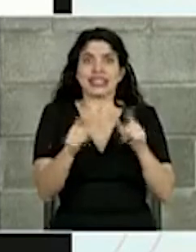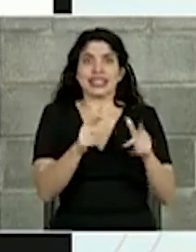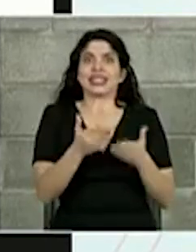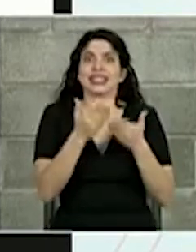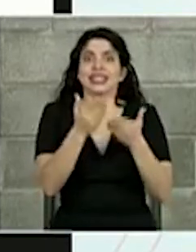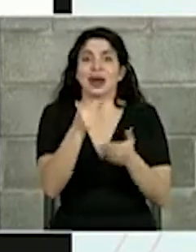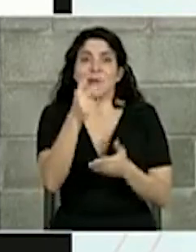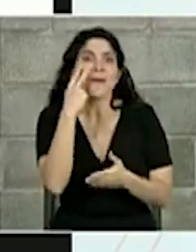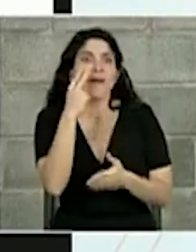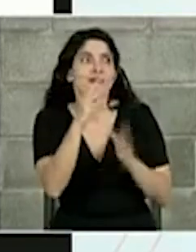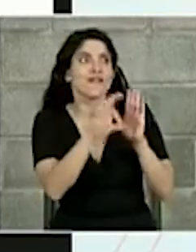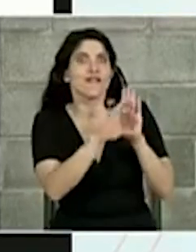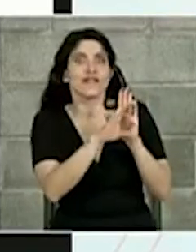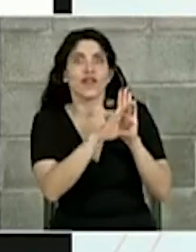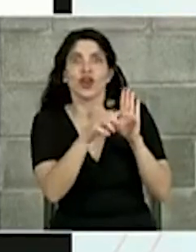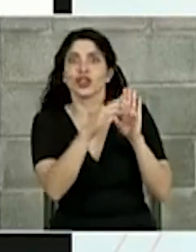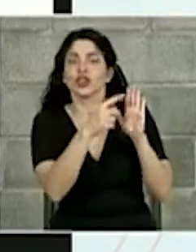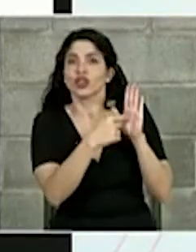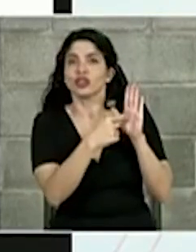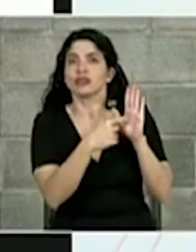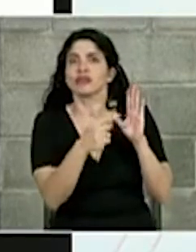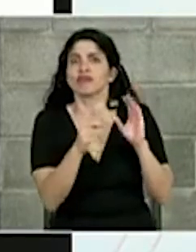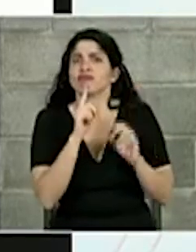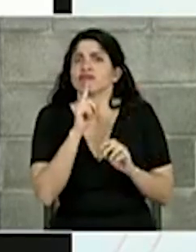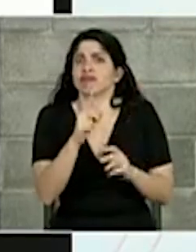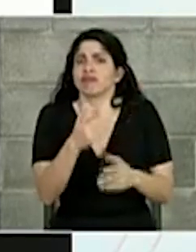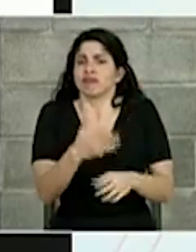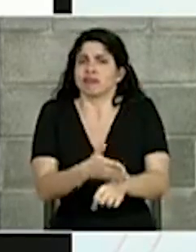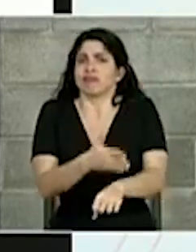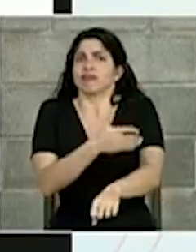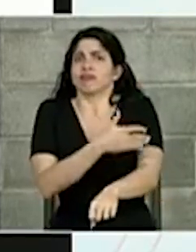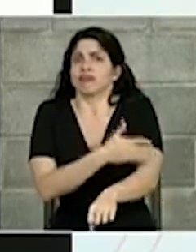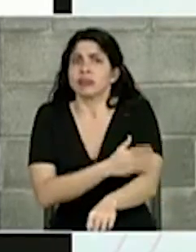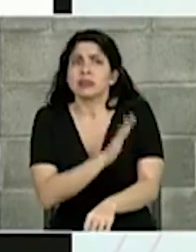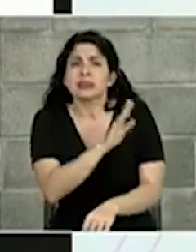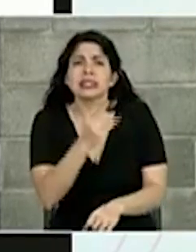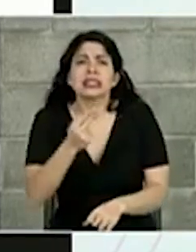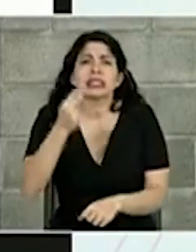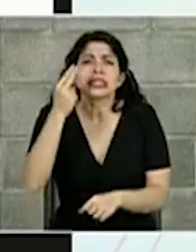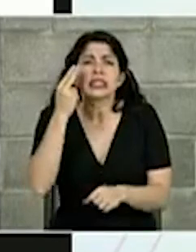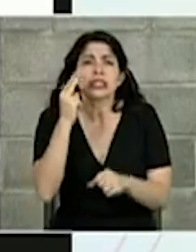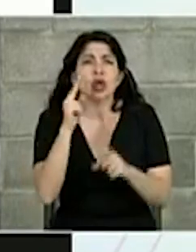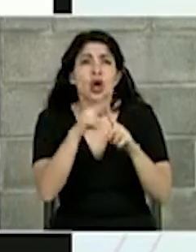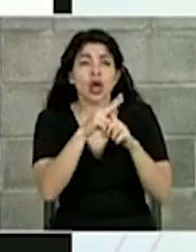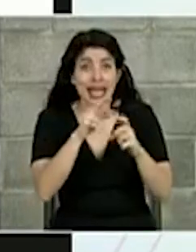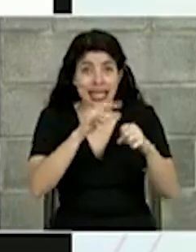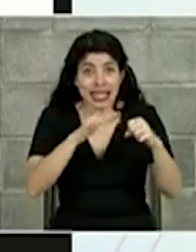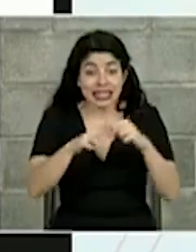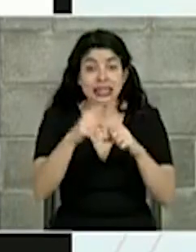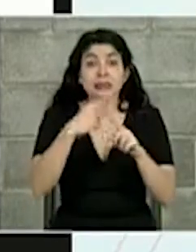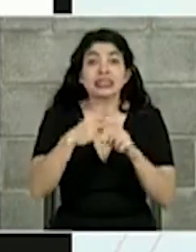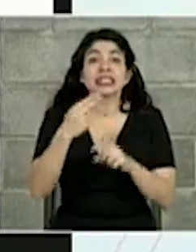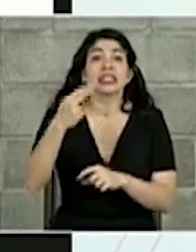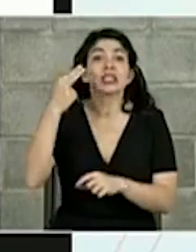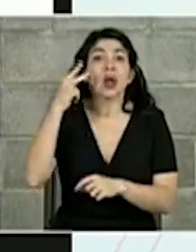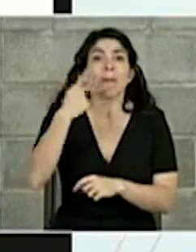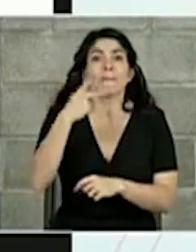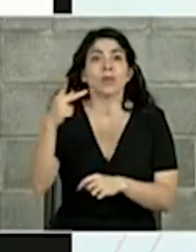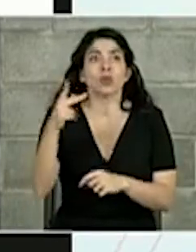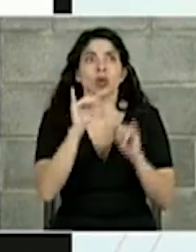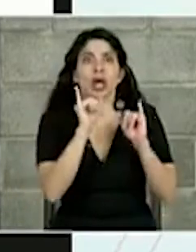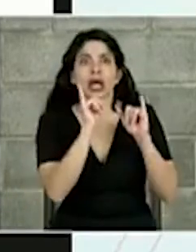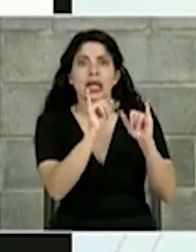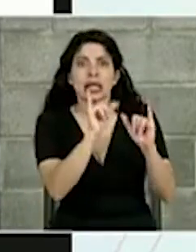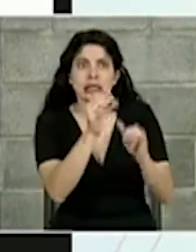ustedes pueden ver en las fotos, realmente hay una recuperación de la historia, no solamente de la isla, sino de la historia de Punta Arenas